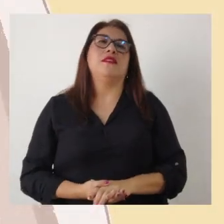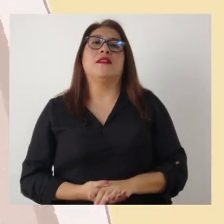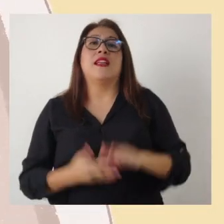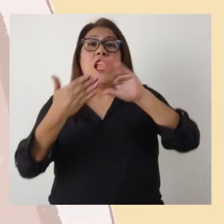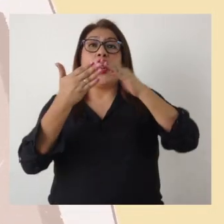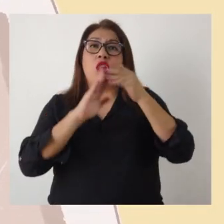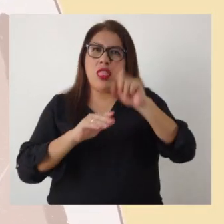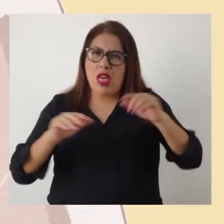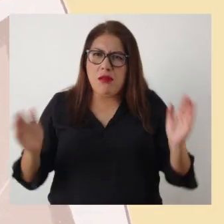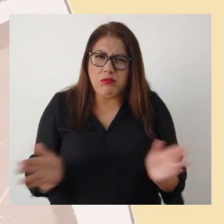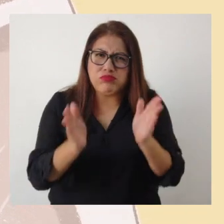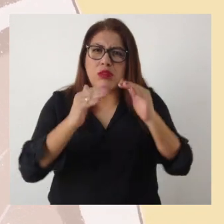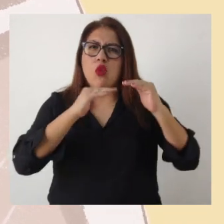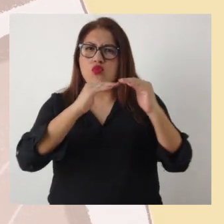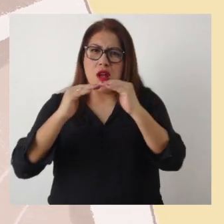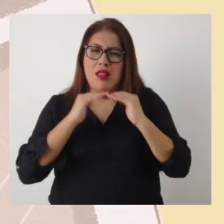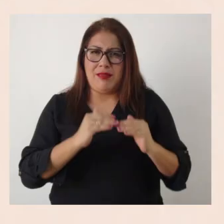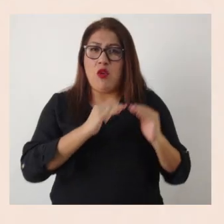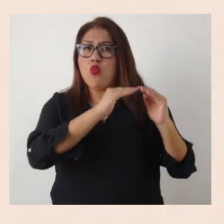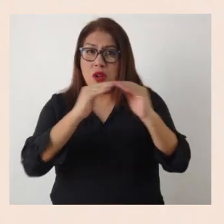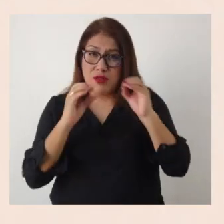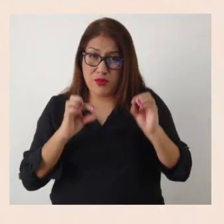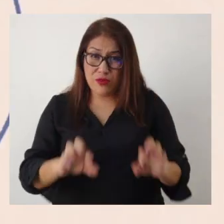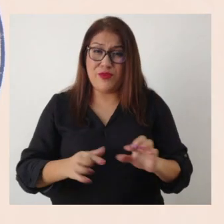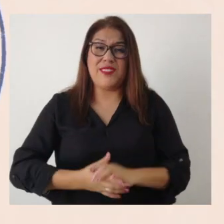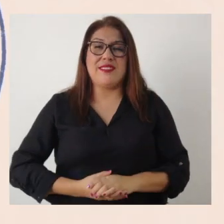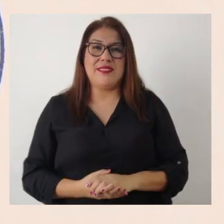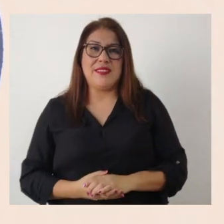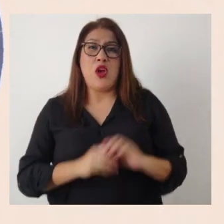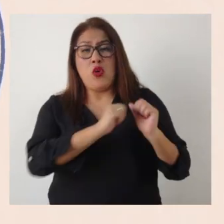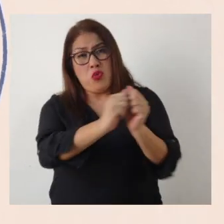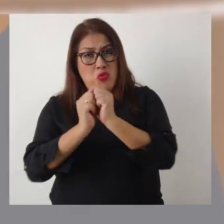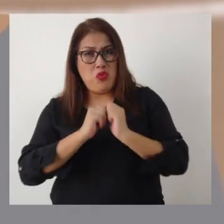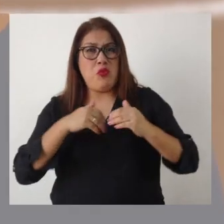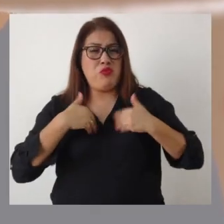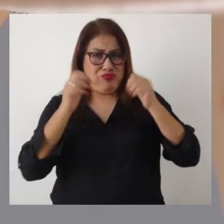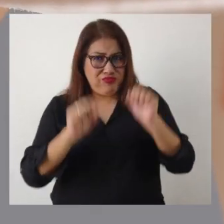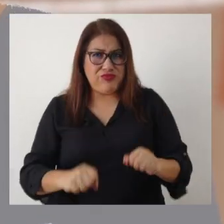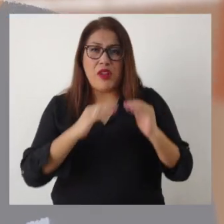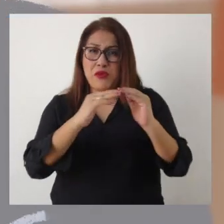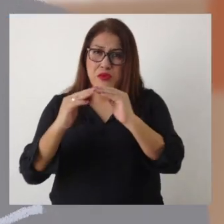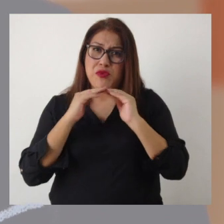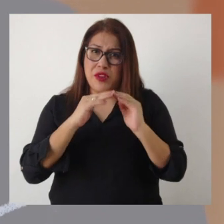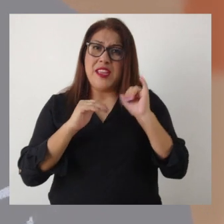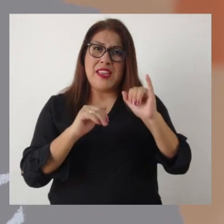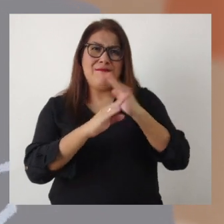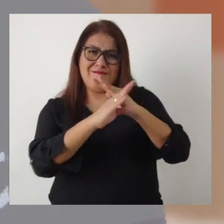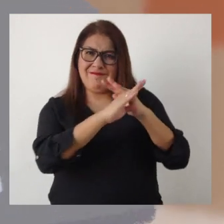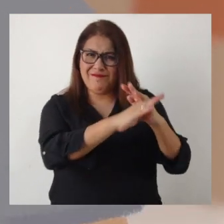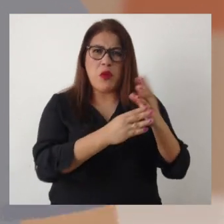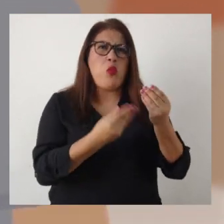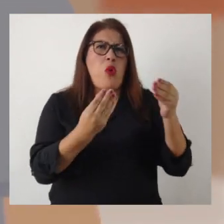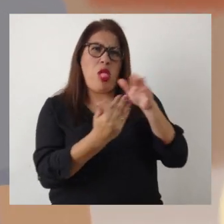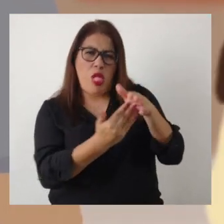Y que la sociedad promueva la igualdad. E igualdad de oportunidades. Juntas y juntos podemos promover la igualdad. Y